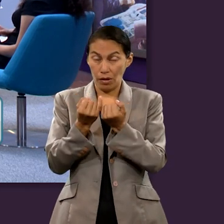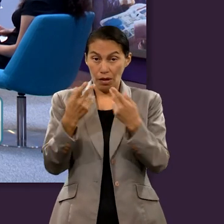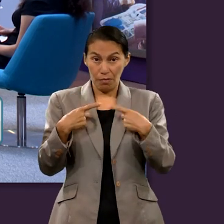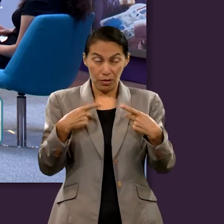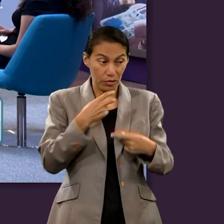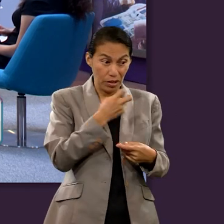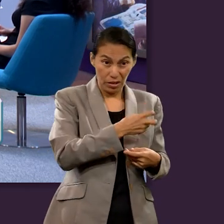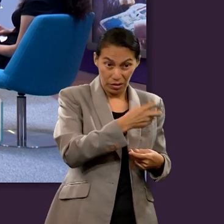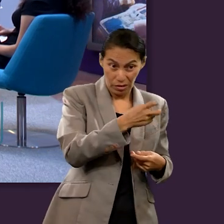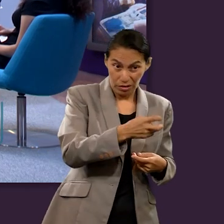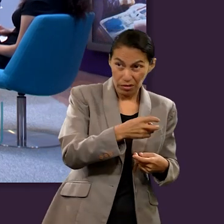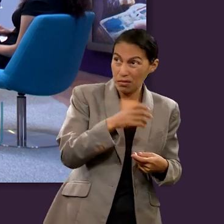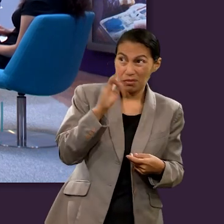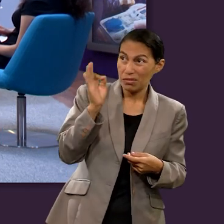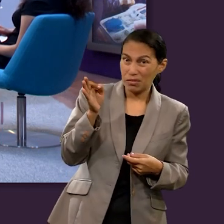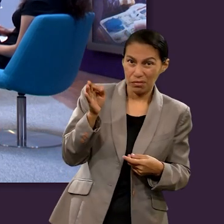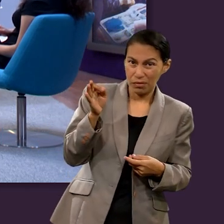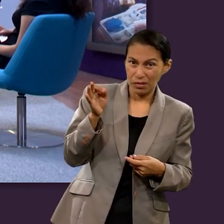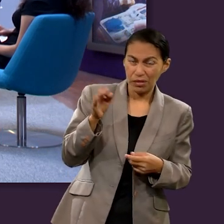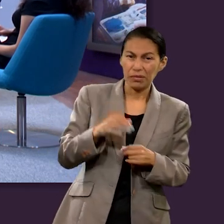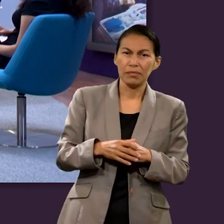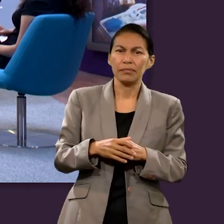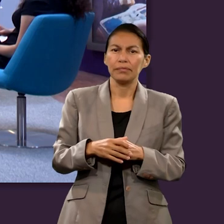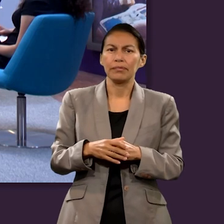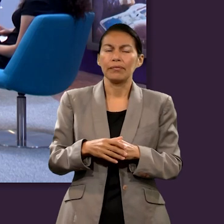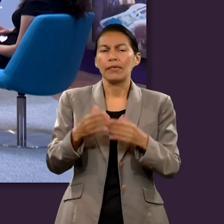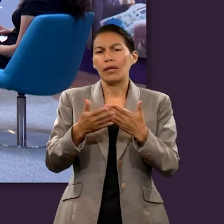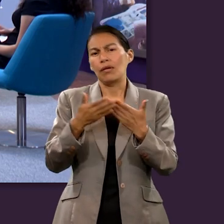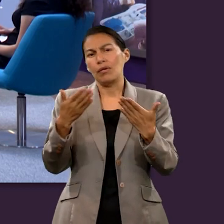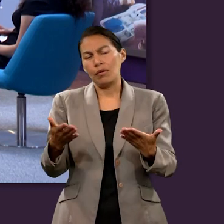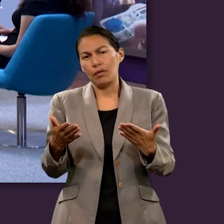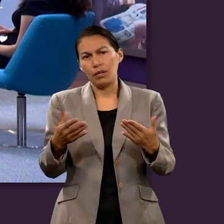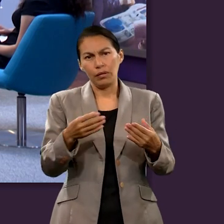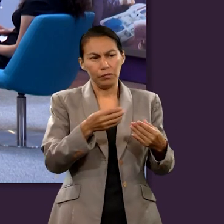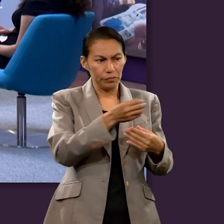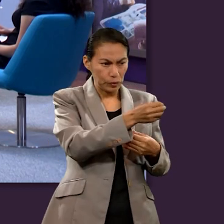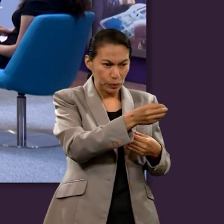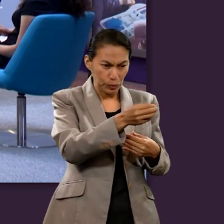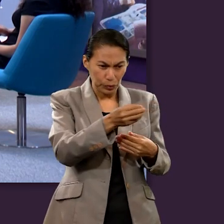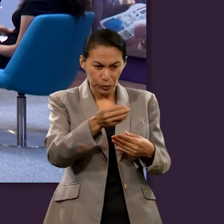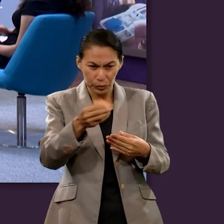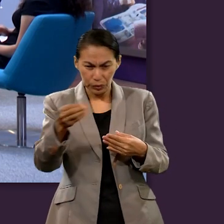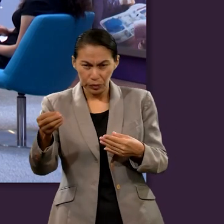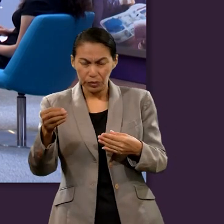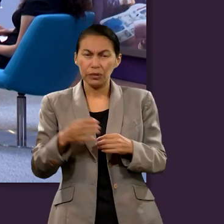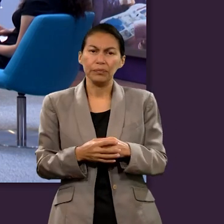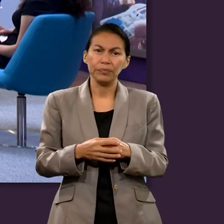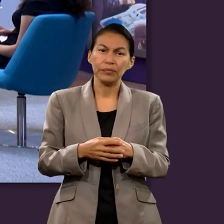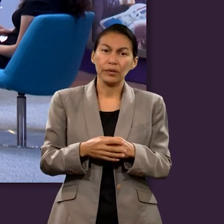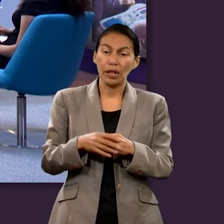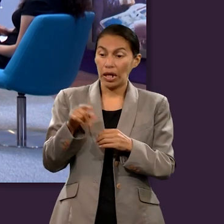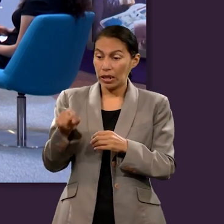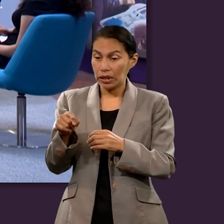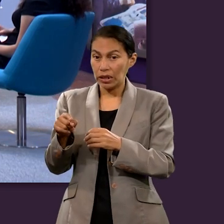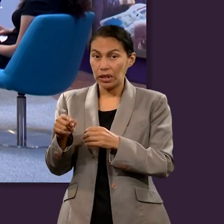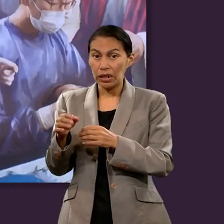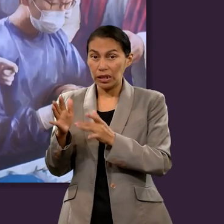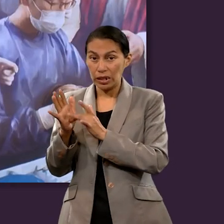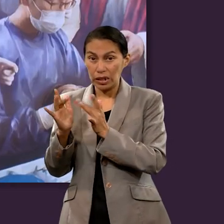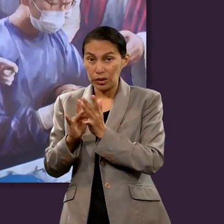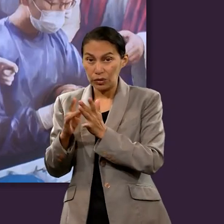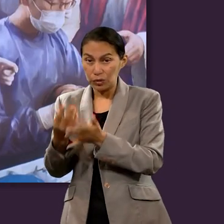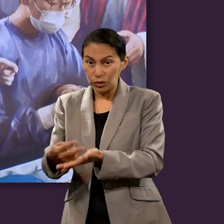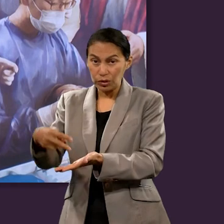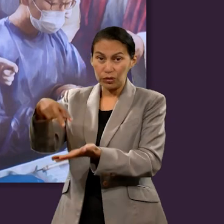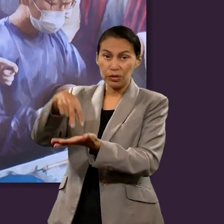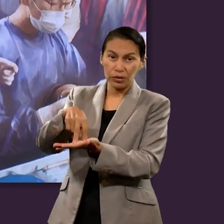esas personas que no aceptaron. Ahora, ponerlos ya cronológicamente que fue en el momento de la